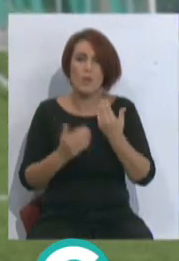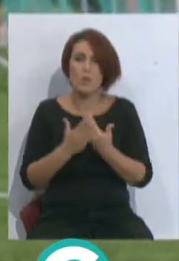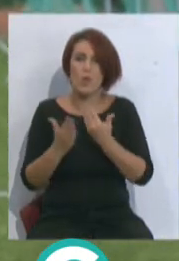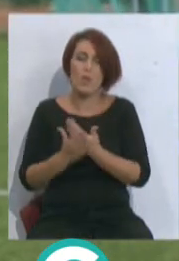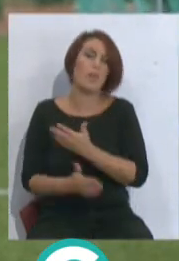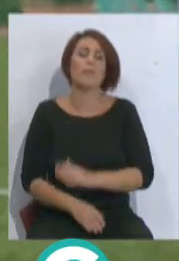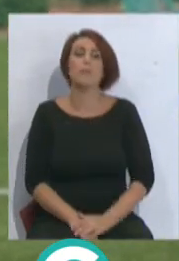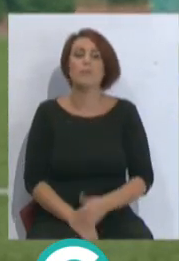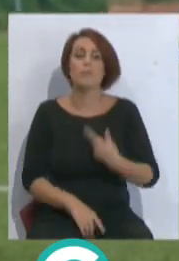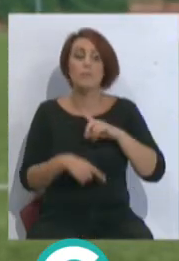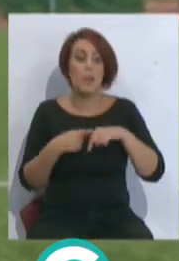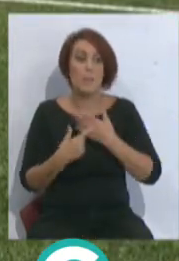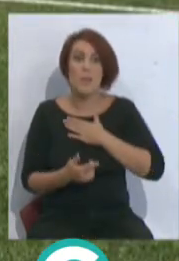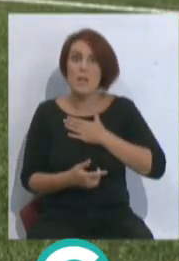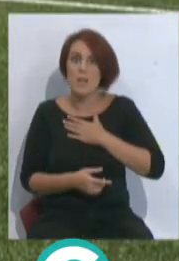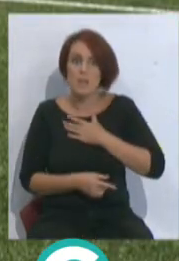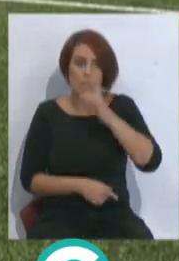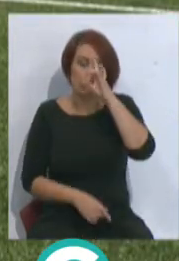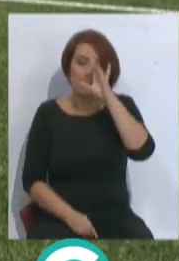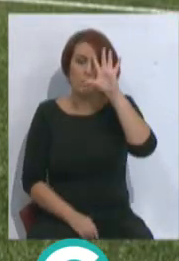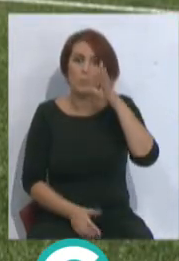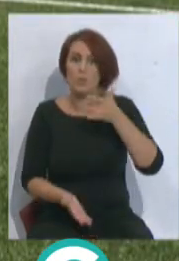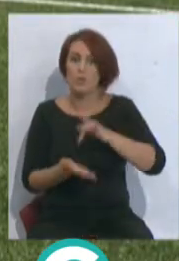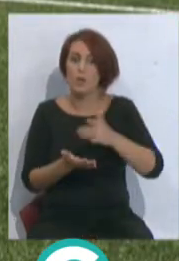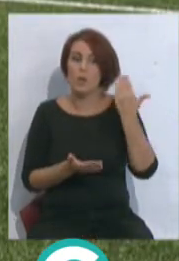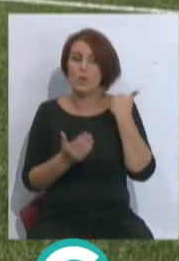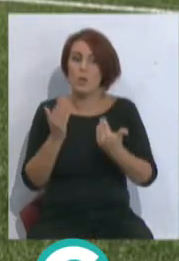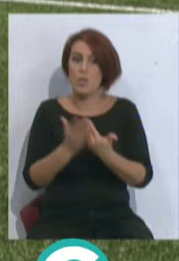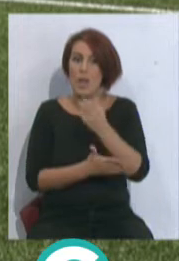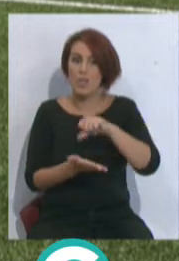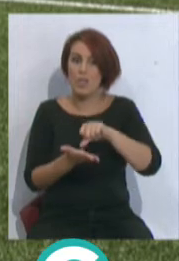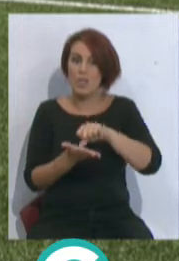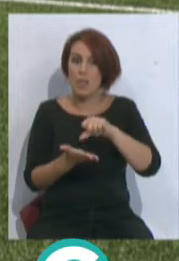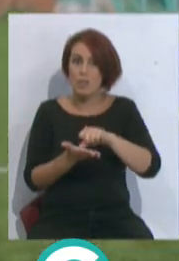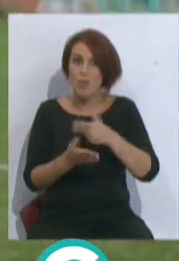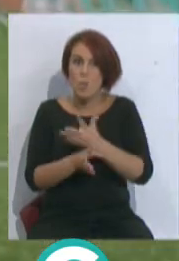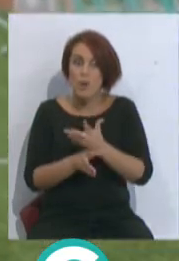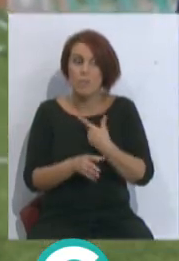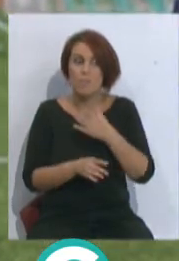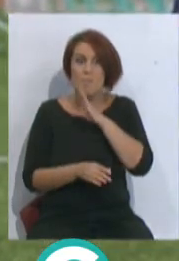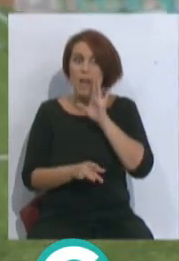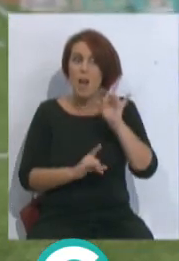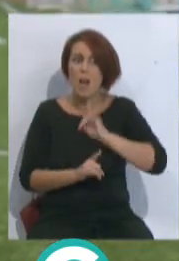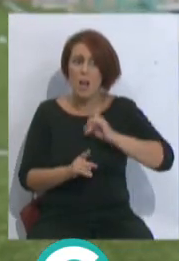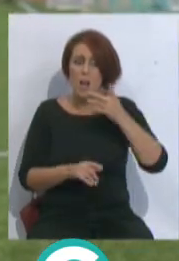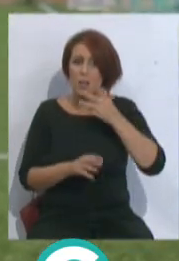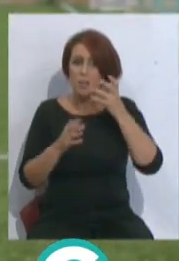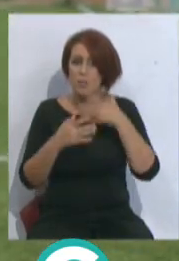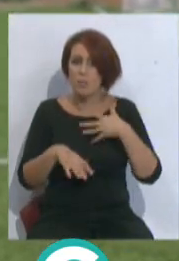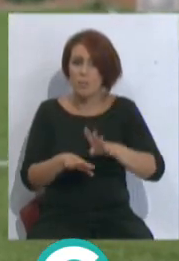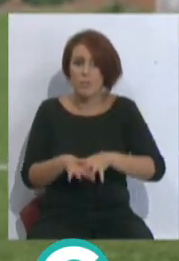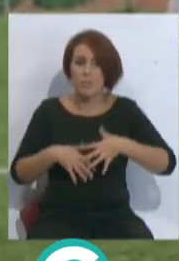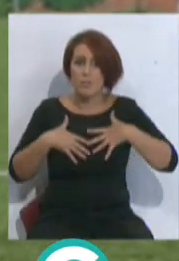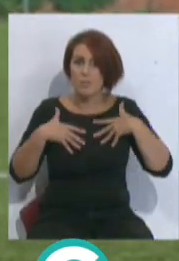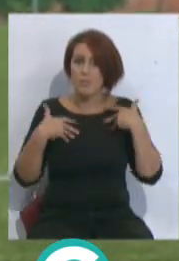Mi familia no se lo está creyendo, la verdad. Cuando jugué otro día en Celta mi madre me llamó llorando, la verdad que es un sueño, la verdad.